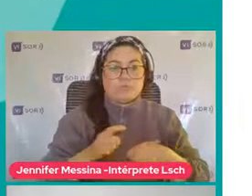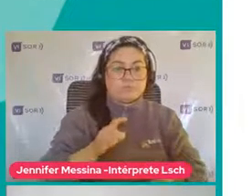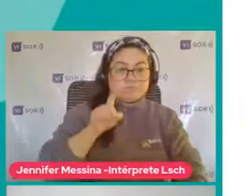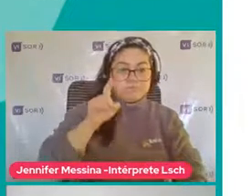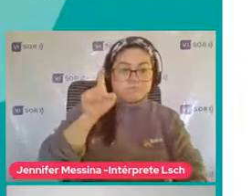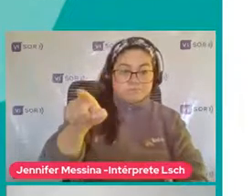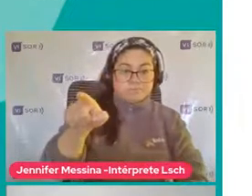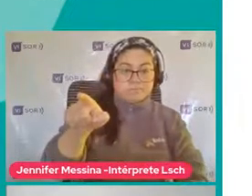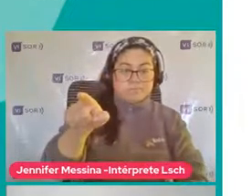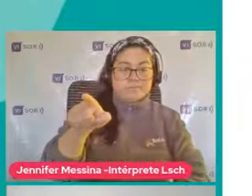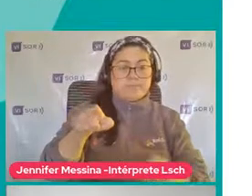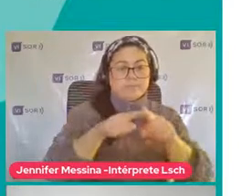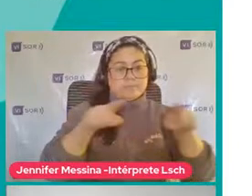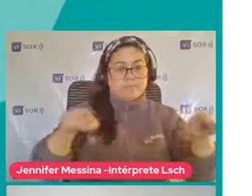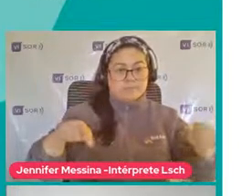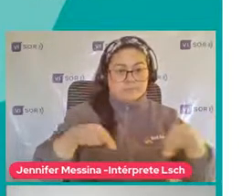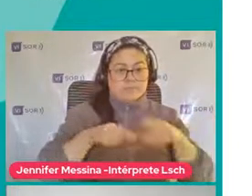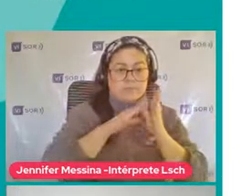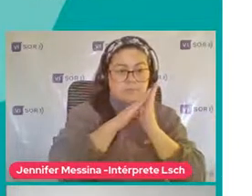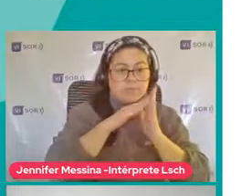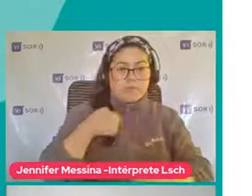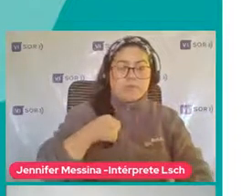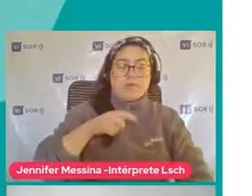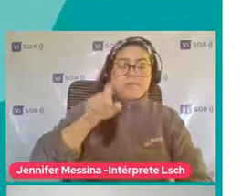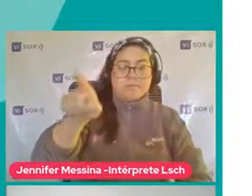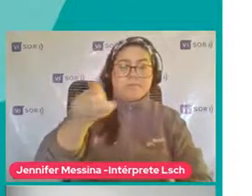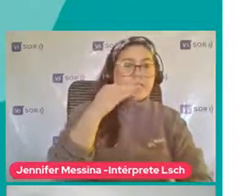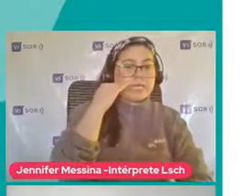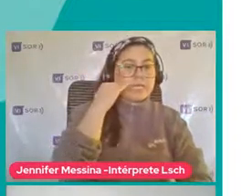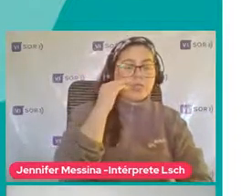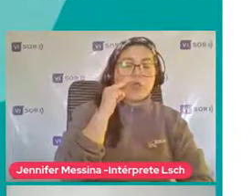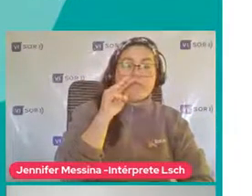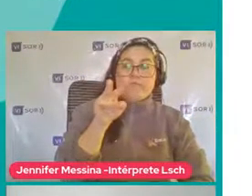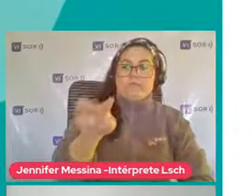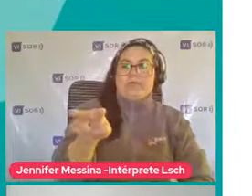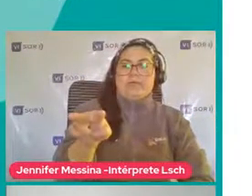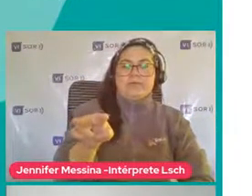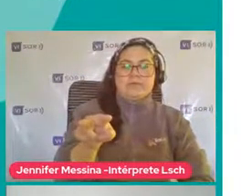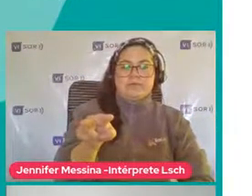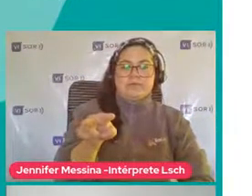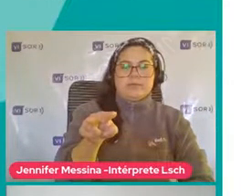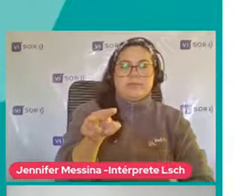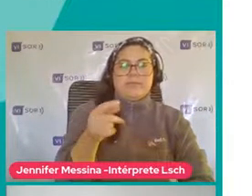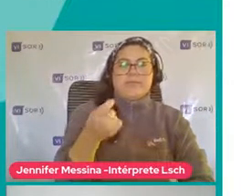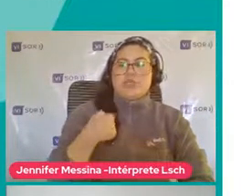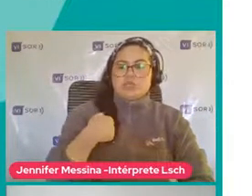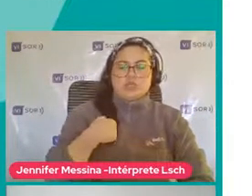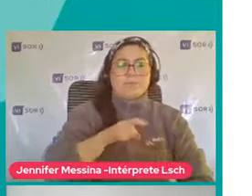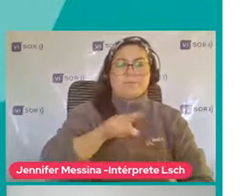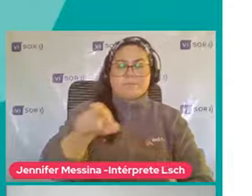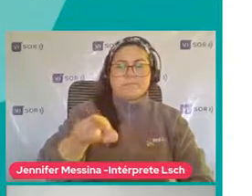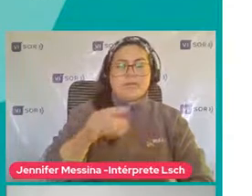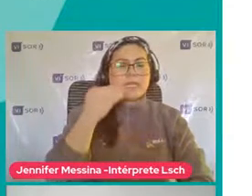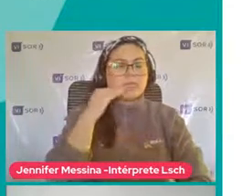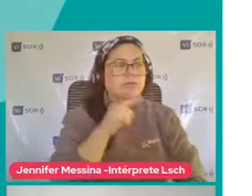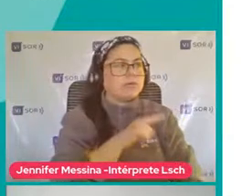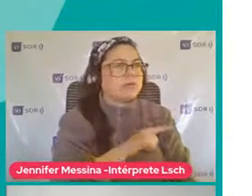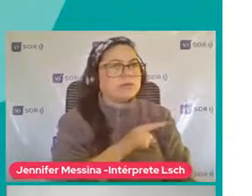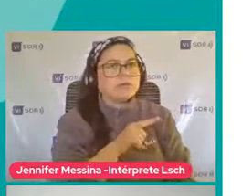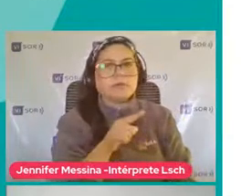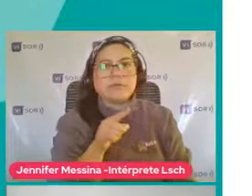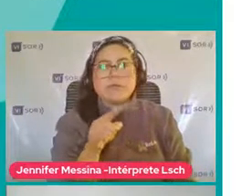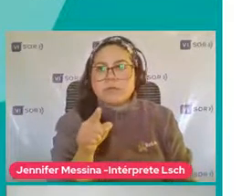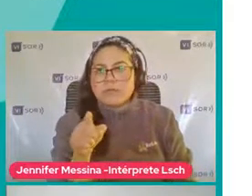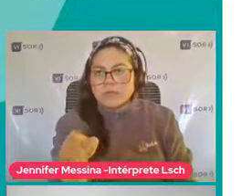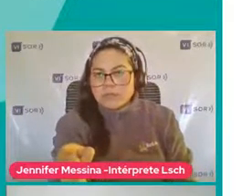De mi pieza El niño Es capaz de mirar Ese objeto Que yo estoy señalando ¿Ya? O sea Esta mirada Que tiene que ver Como con